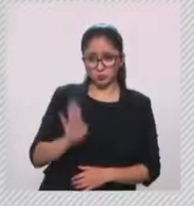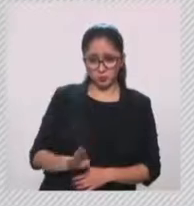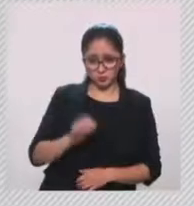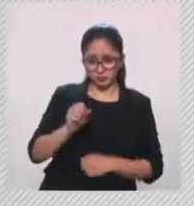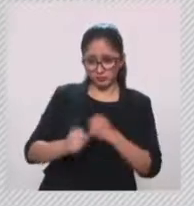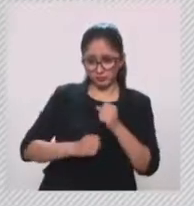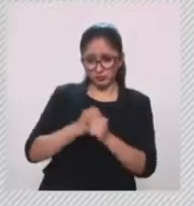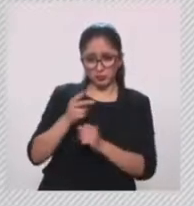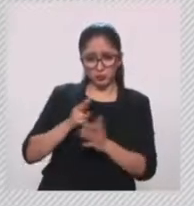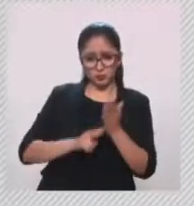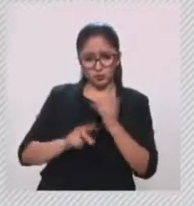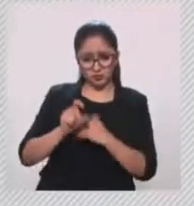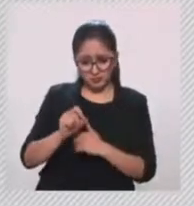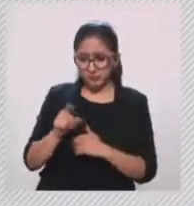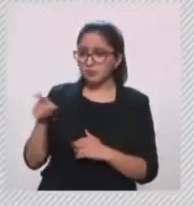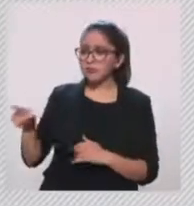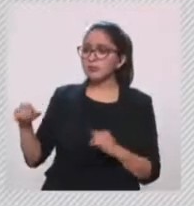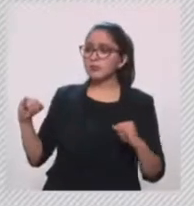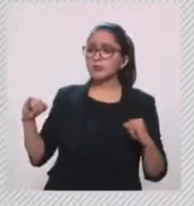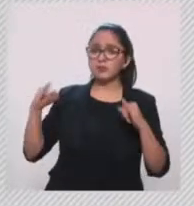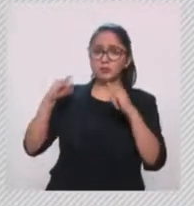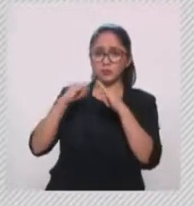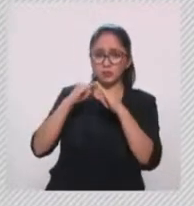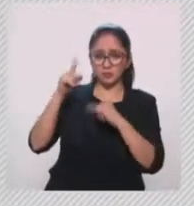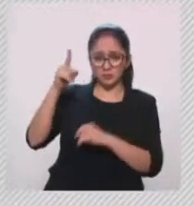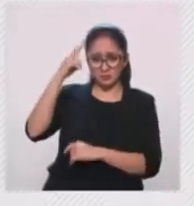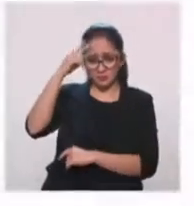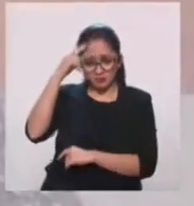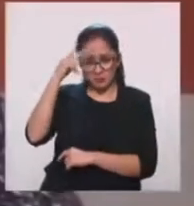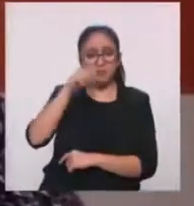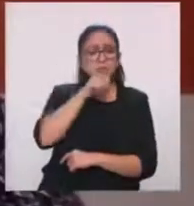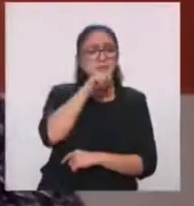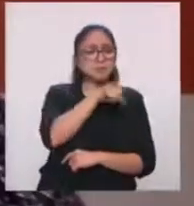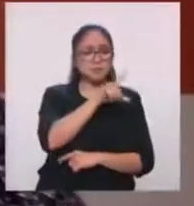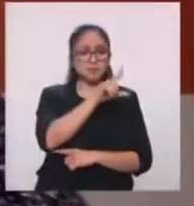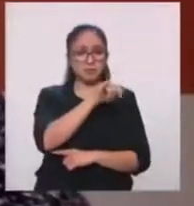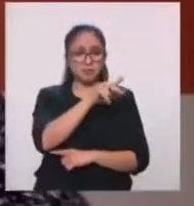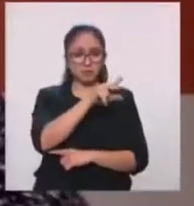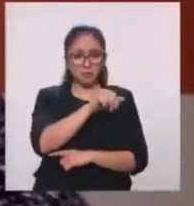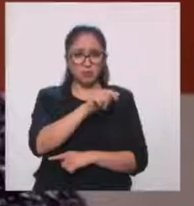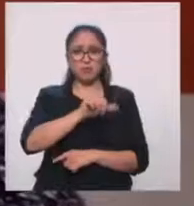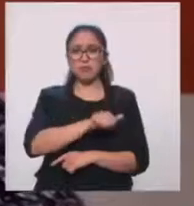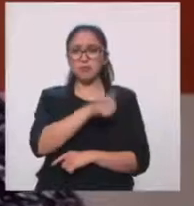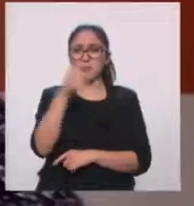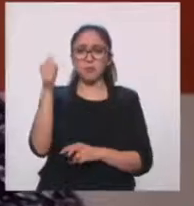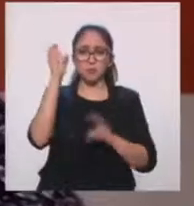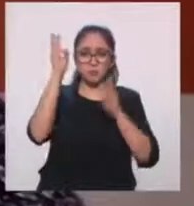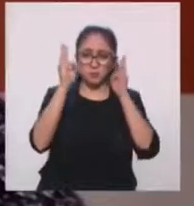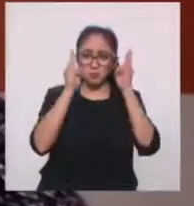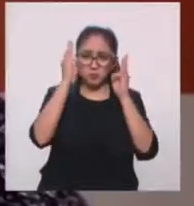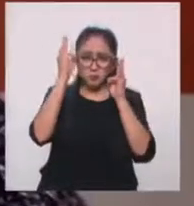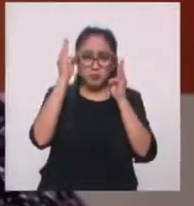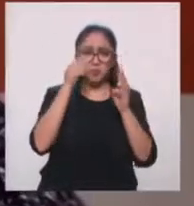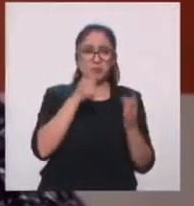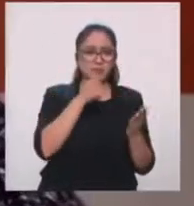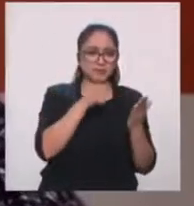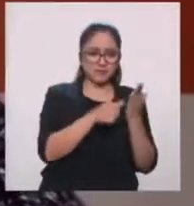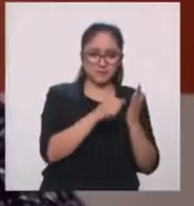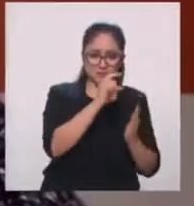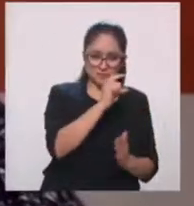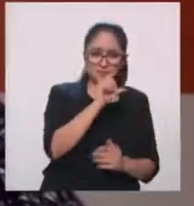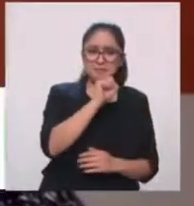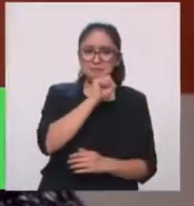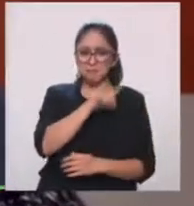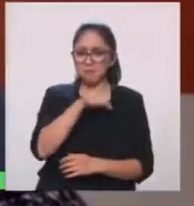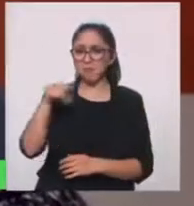Nacional de Bellas Artes y Literatura, a través del Museo Nacional de la Estampa y el Museo de Arte Moderno, decidieron hacer un homenaje